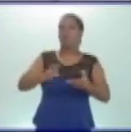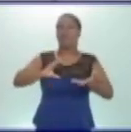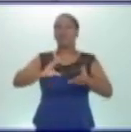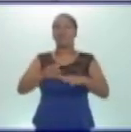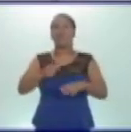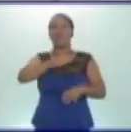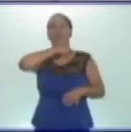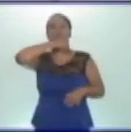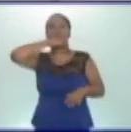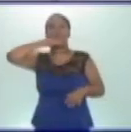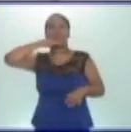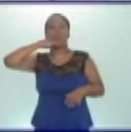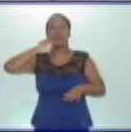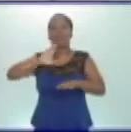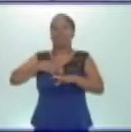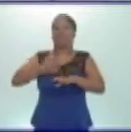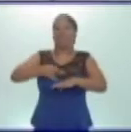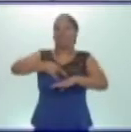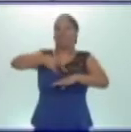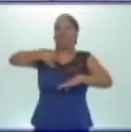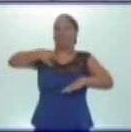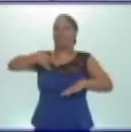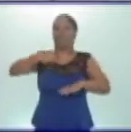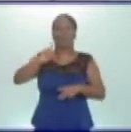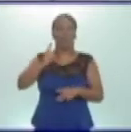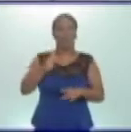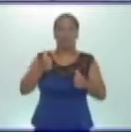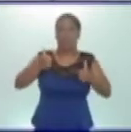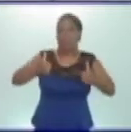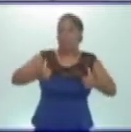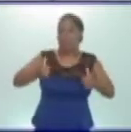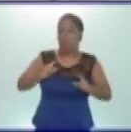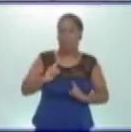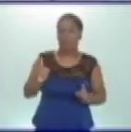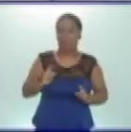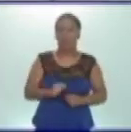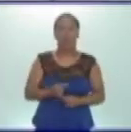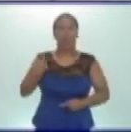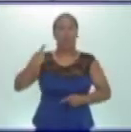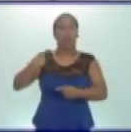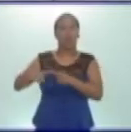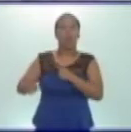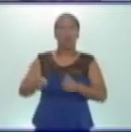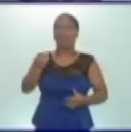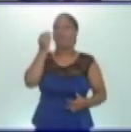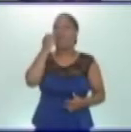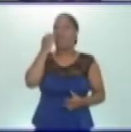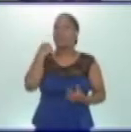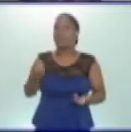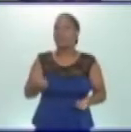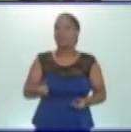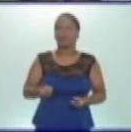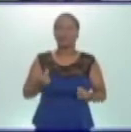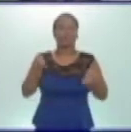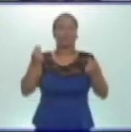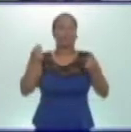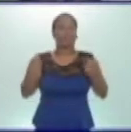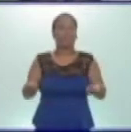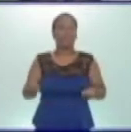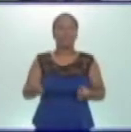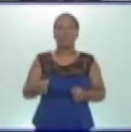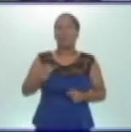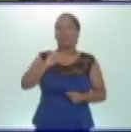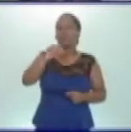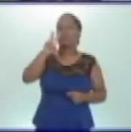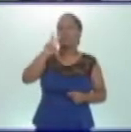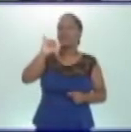engordamos, cosa que no es conveniente. Otros alimentos son ricos en sustancias llamadas vitaminas y